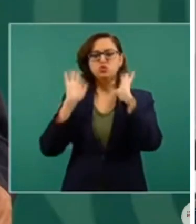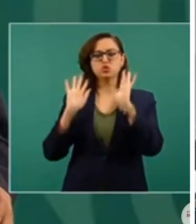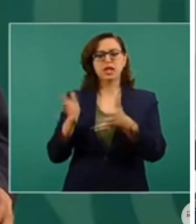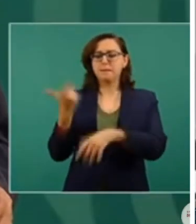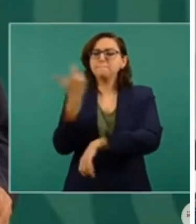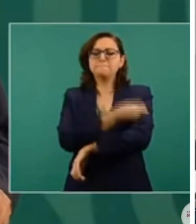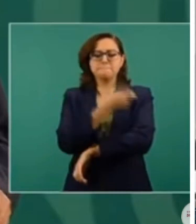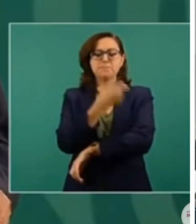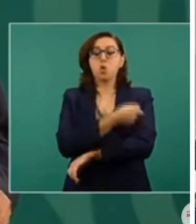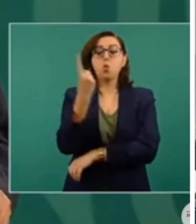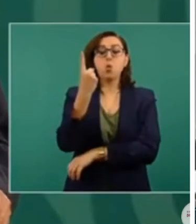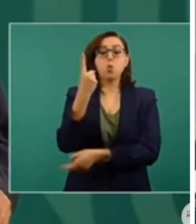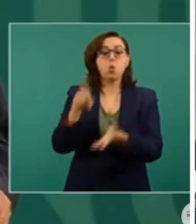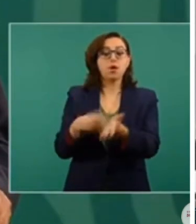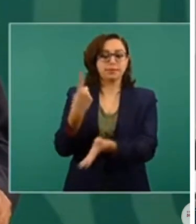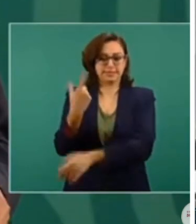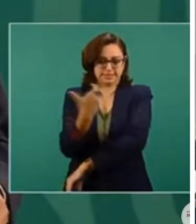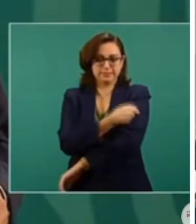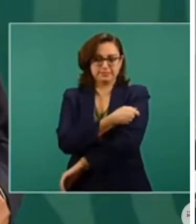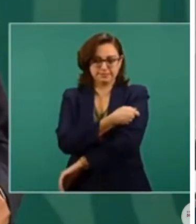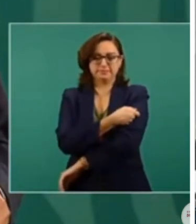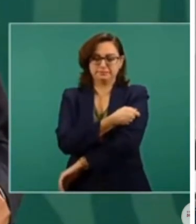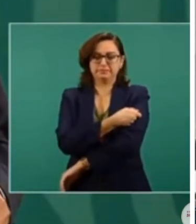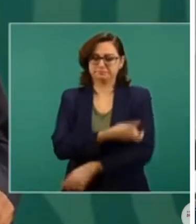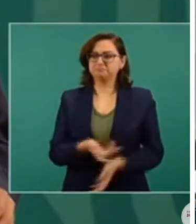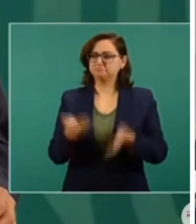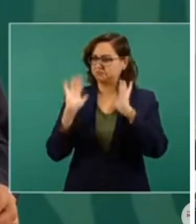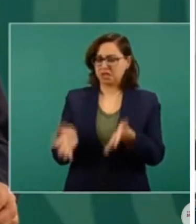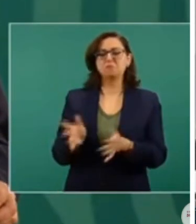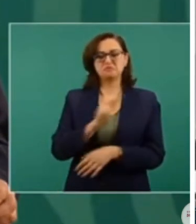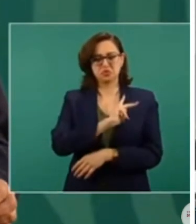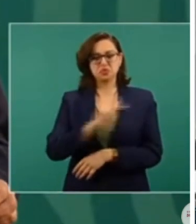Eso me da tranquilidad, me da confianza,